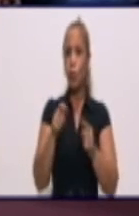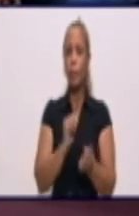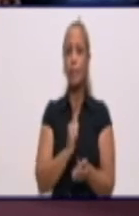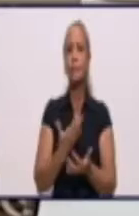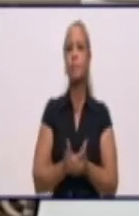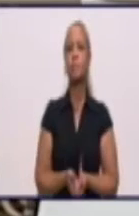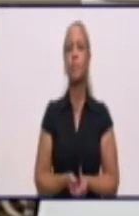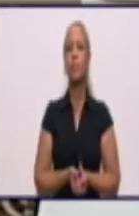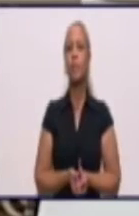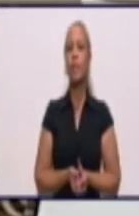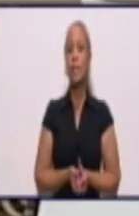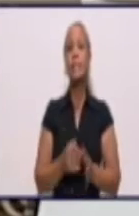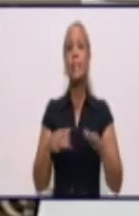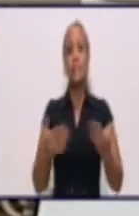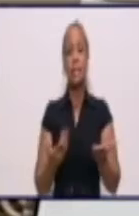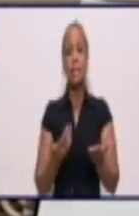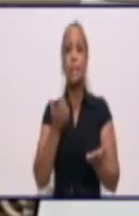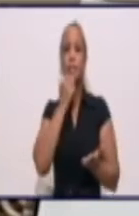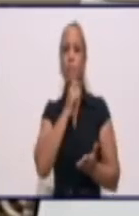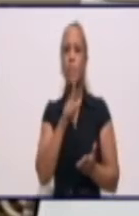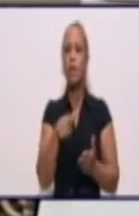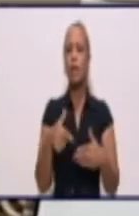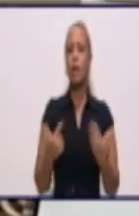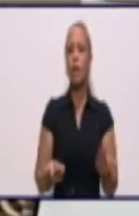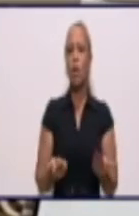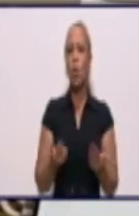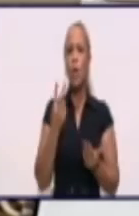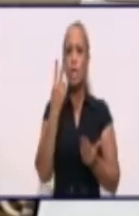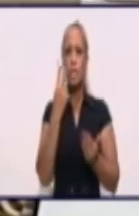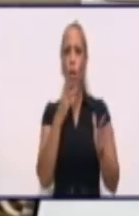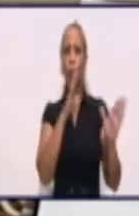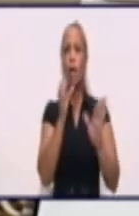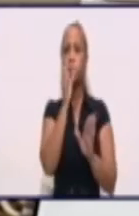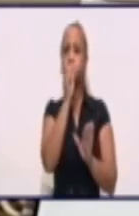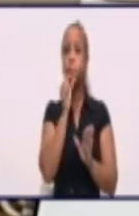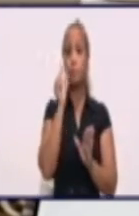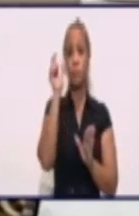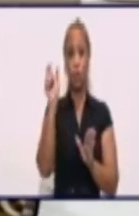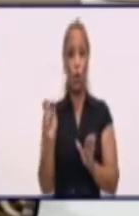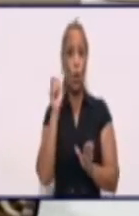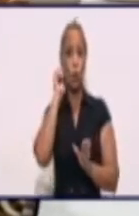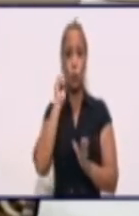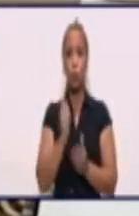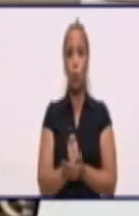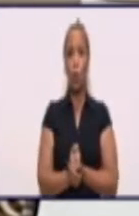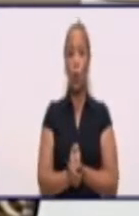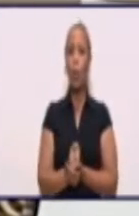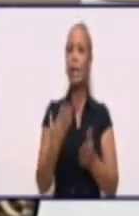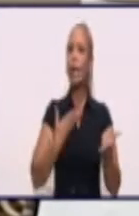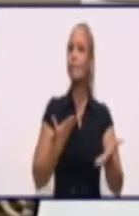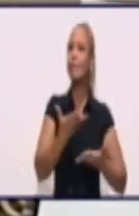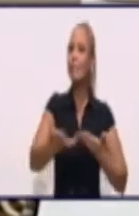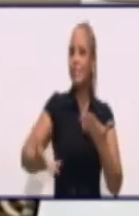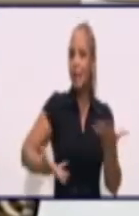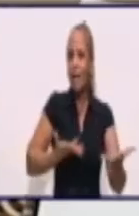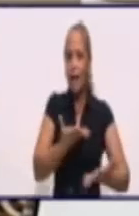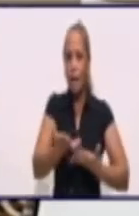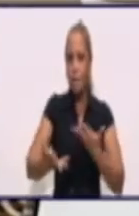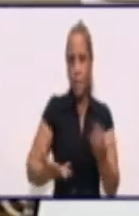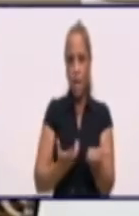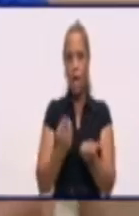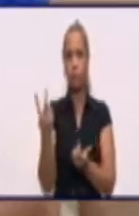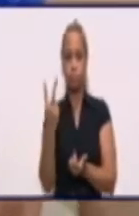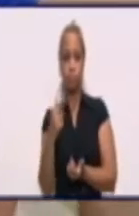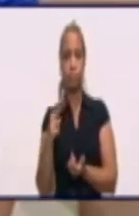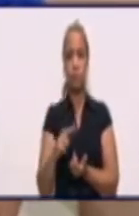Ah, vamos a tener también, y se me olvidaba, una segunda conductora, que es la que va a intercambiar contigo. Balpina, que